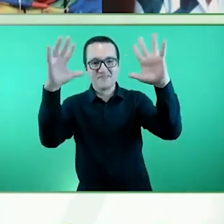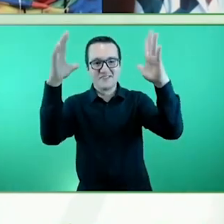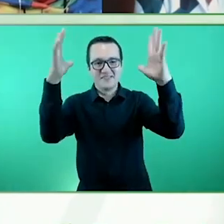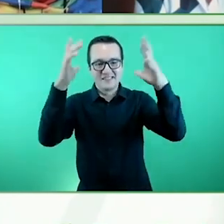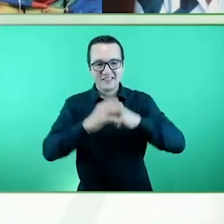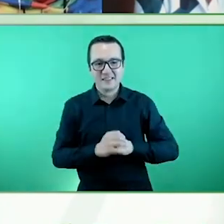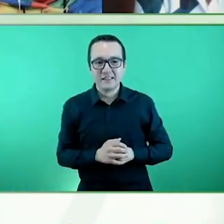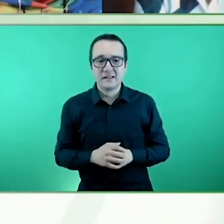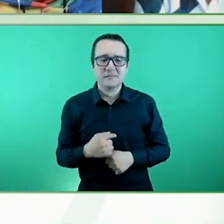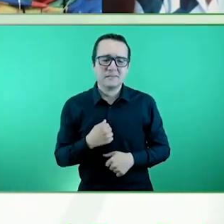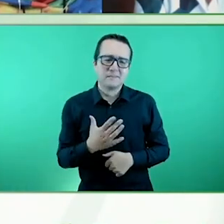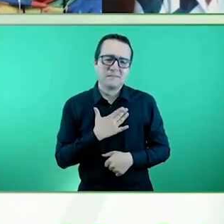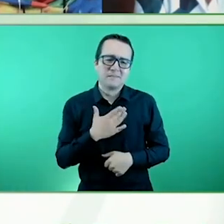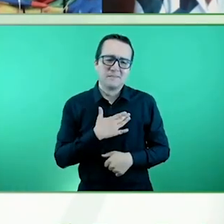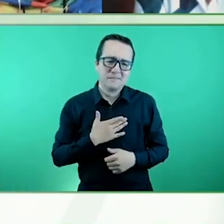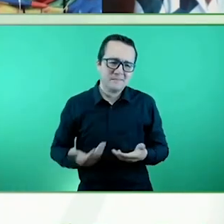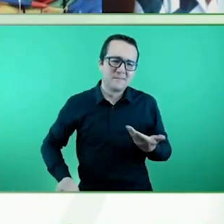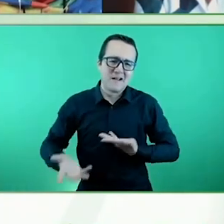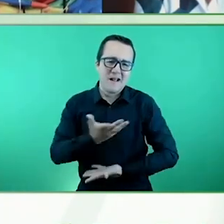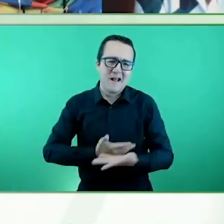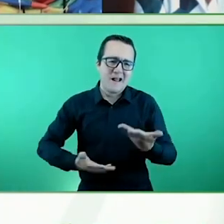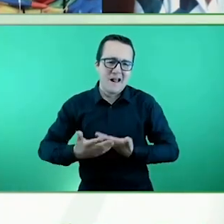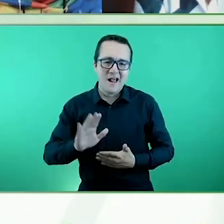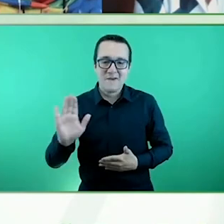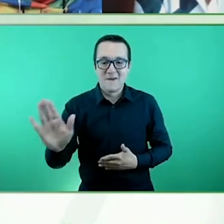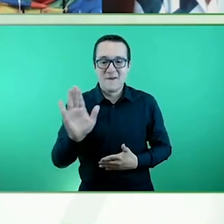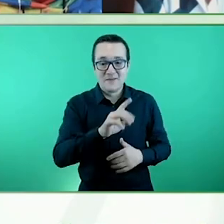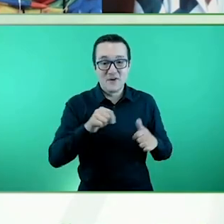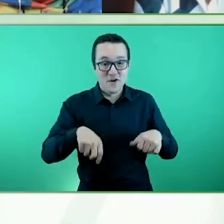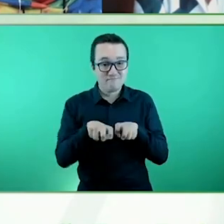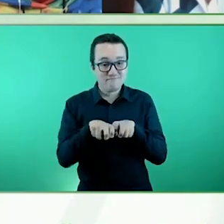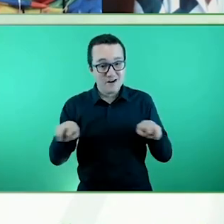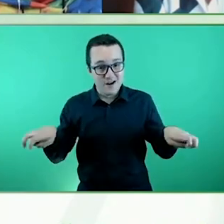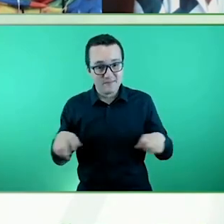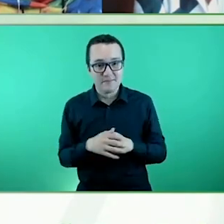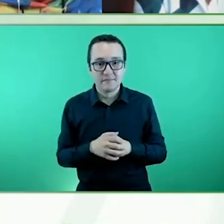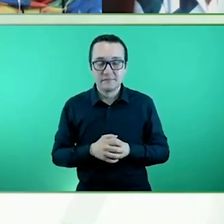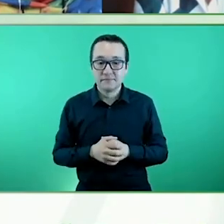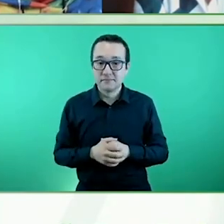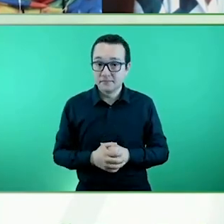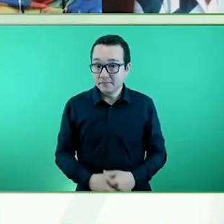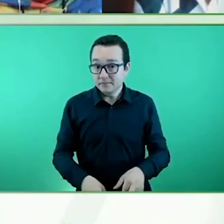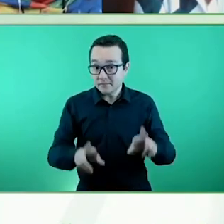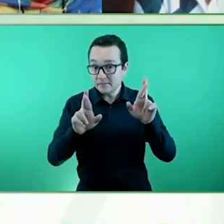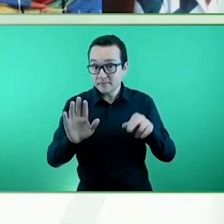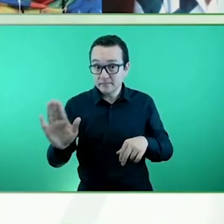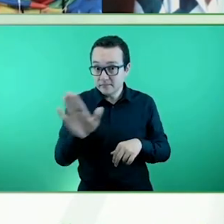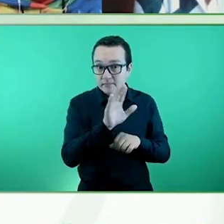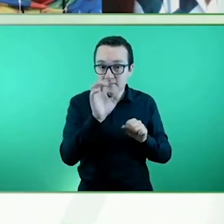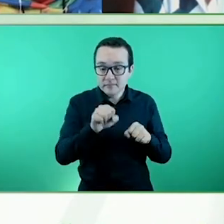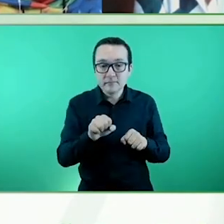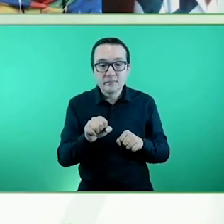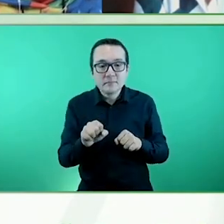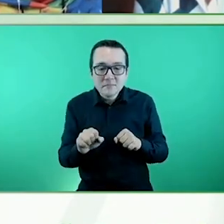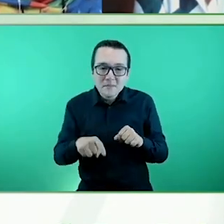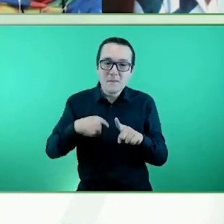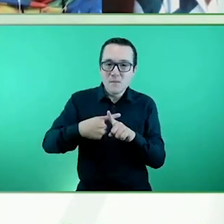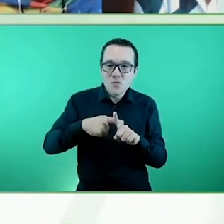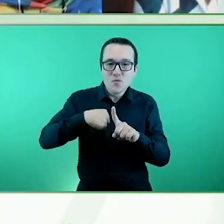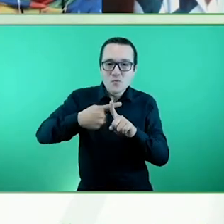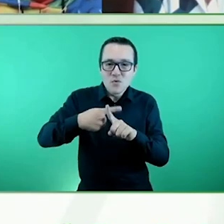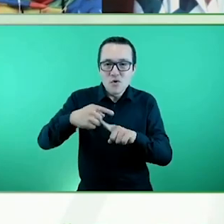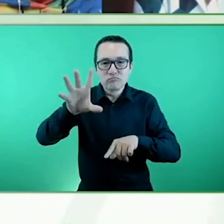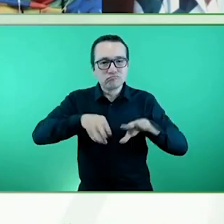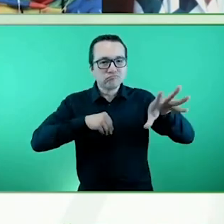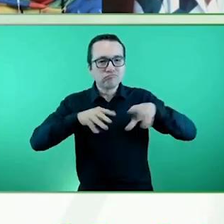la mesa el día de hoy. Les invito a que puedan empaparse un poco más de estos temas de proyectos. Yo tengo